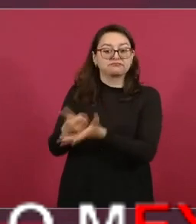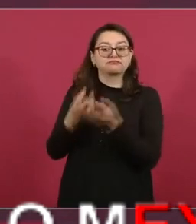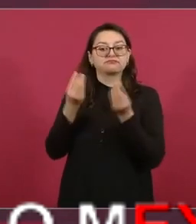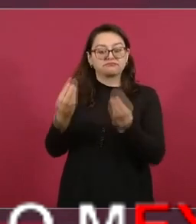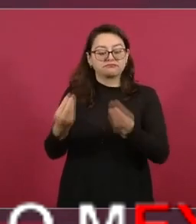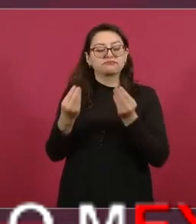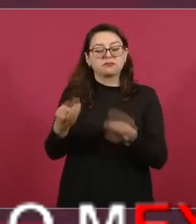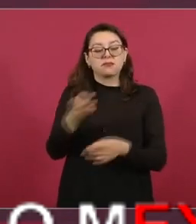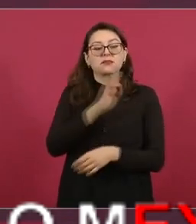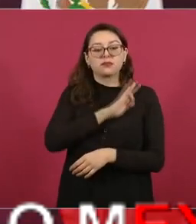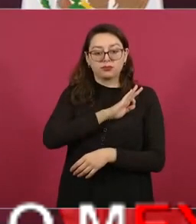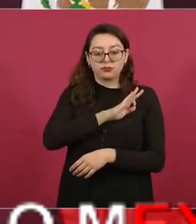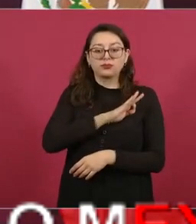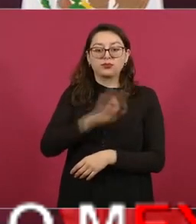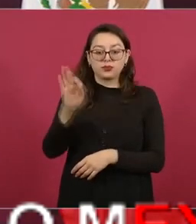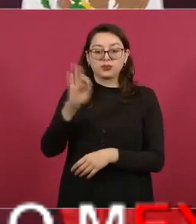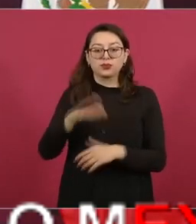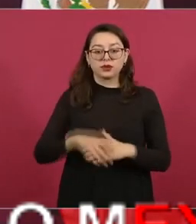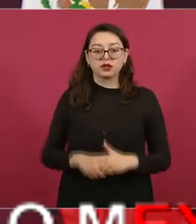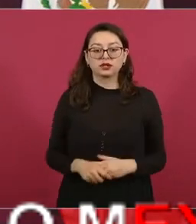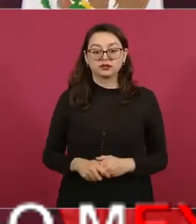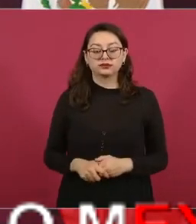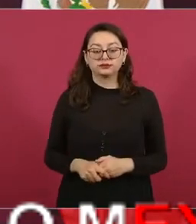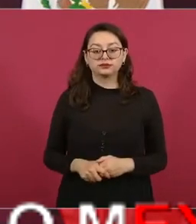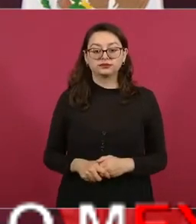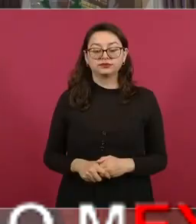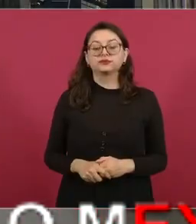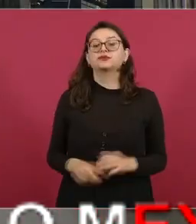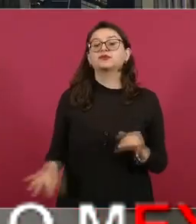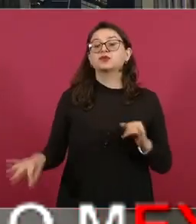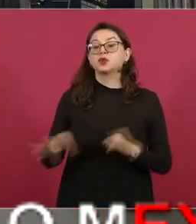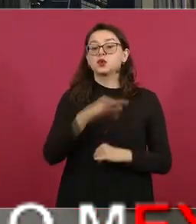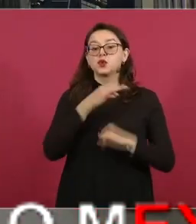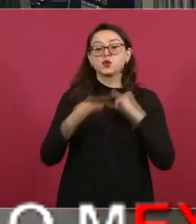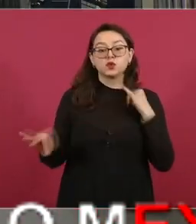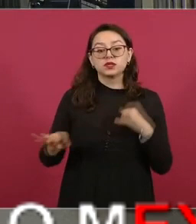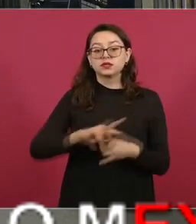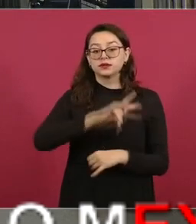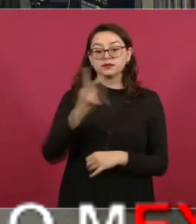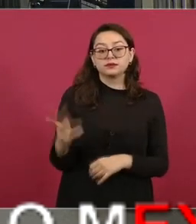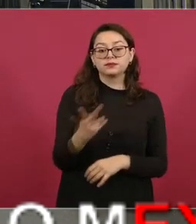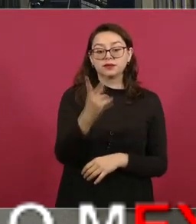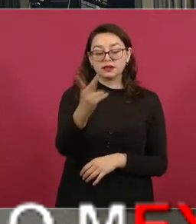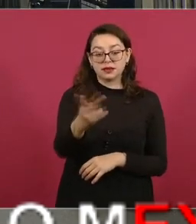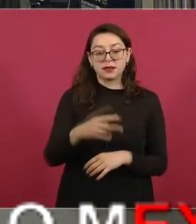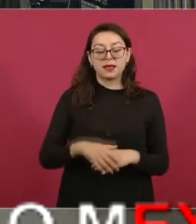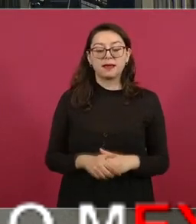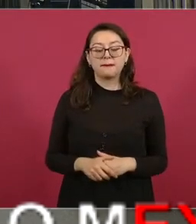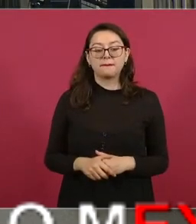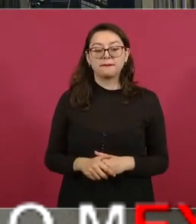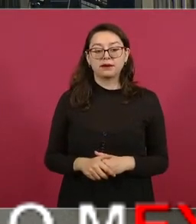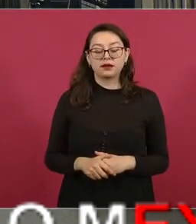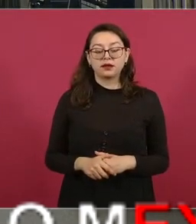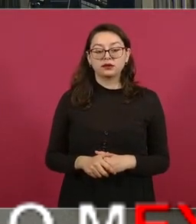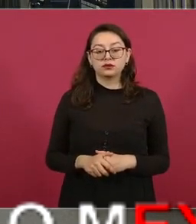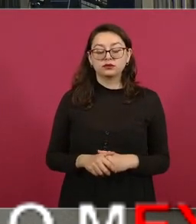las necesidades de la gente por último nada más quisiera preguntar